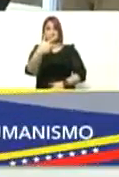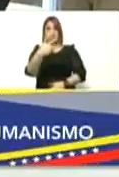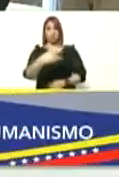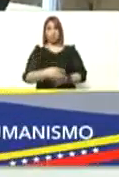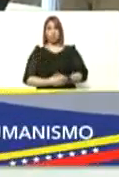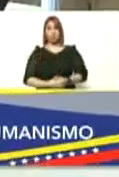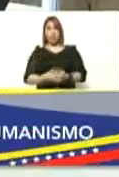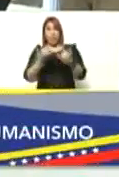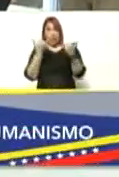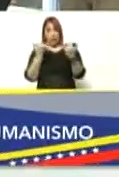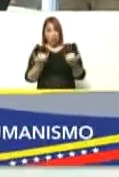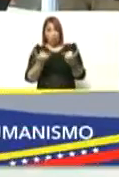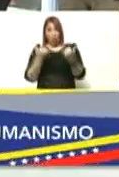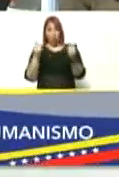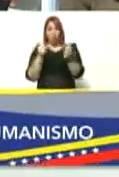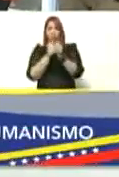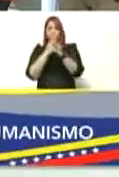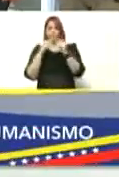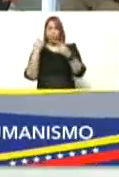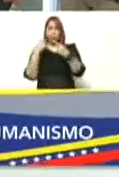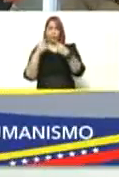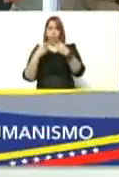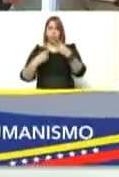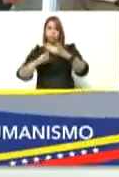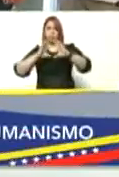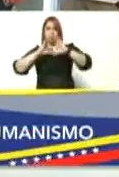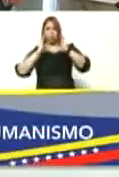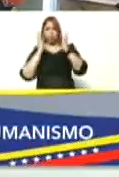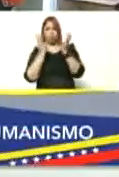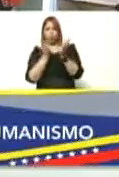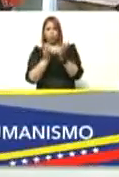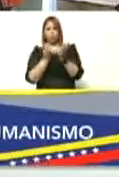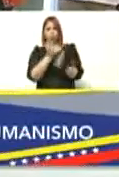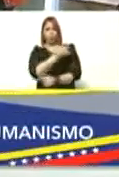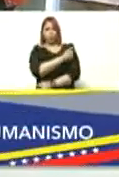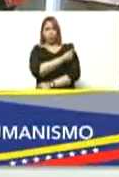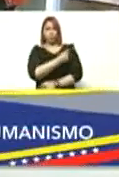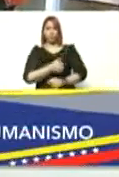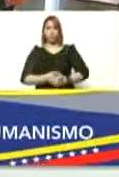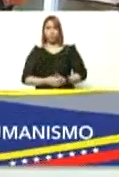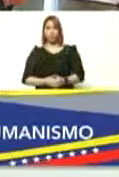ahora con todas las demás vacunas del mundo se está vacunando